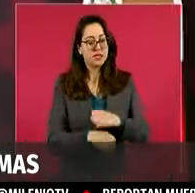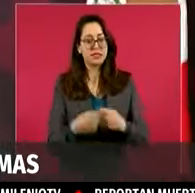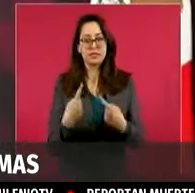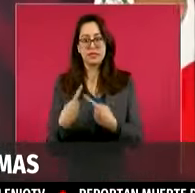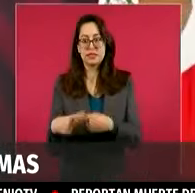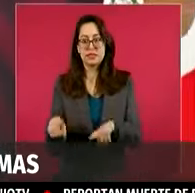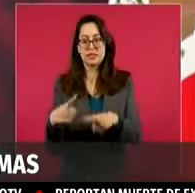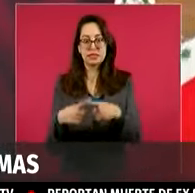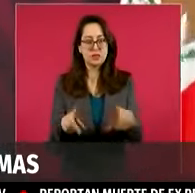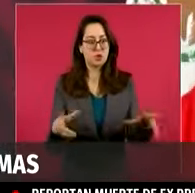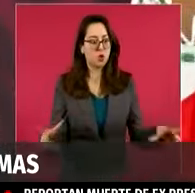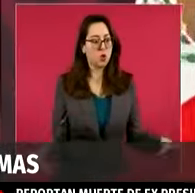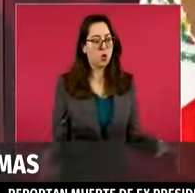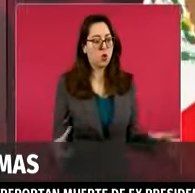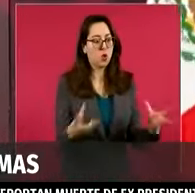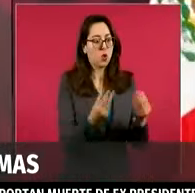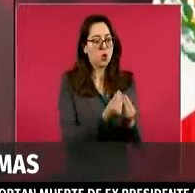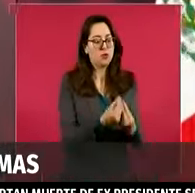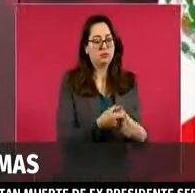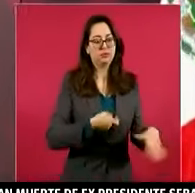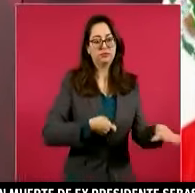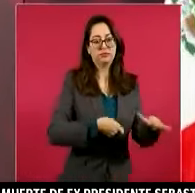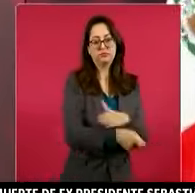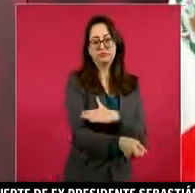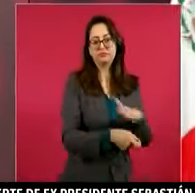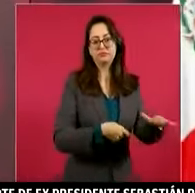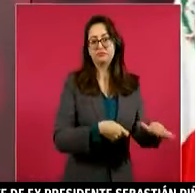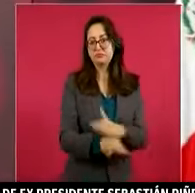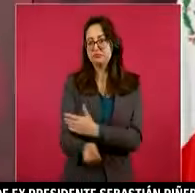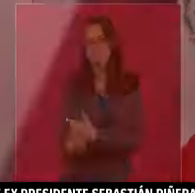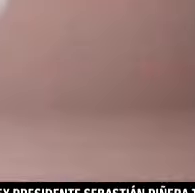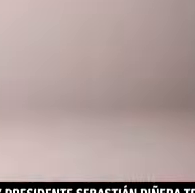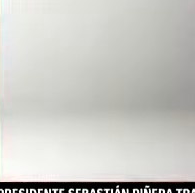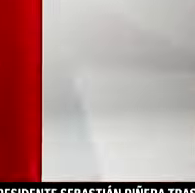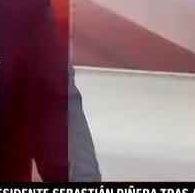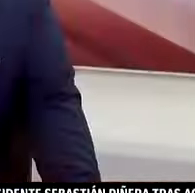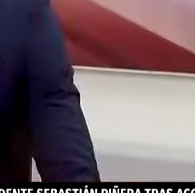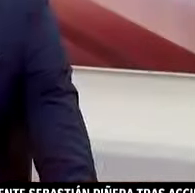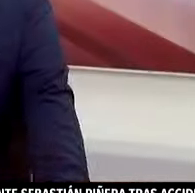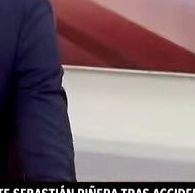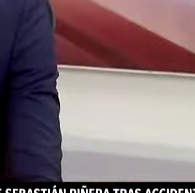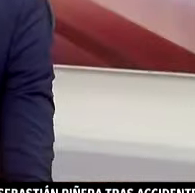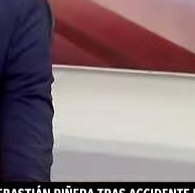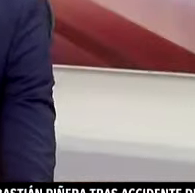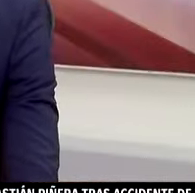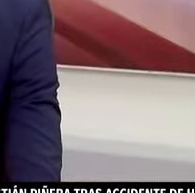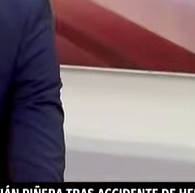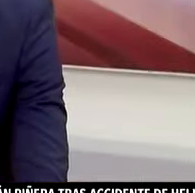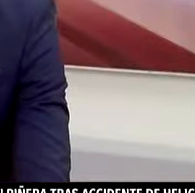a sus clientes. Gracias, buenas tardes. buenas tardes.